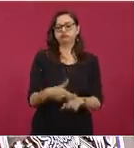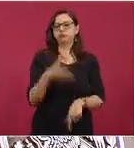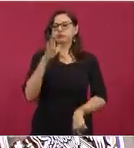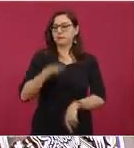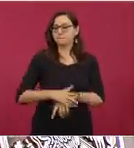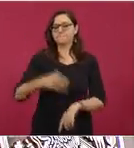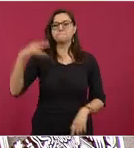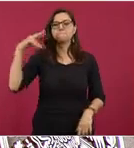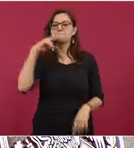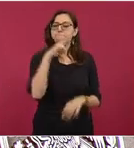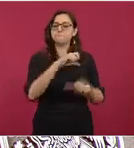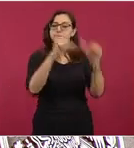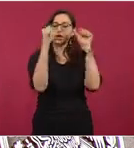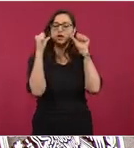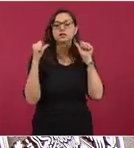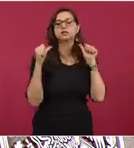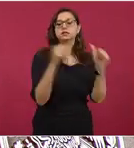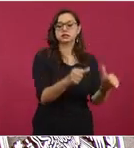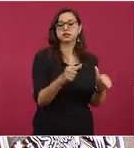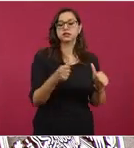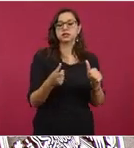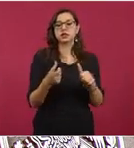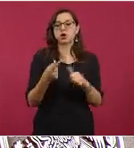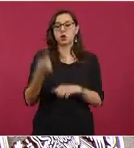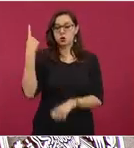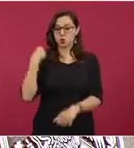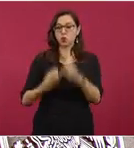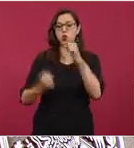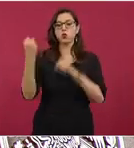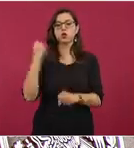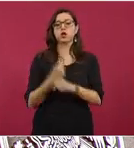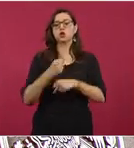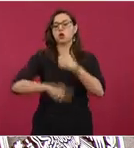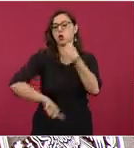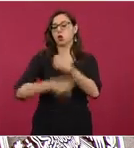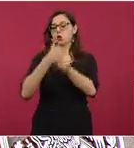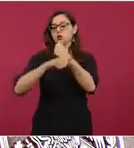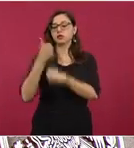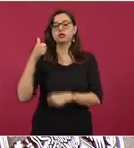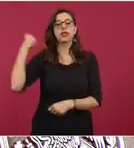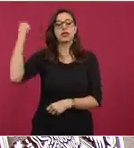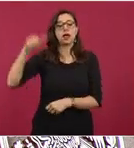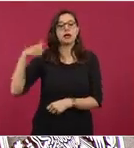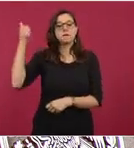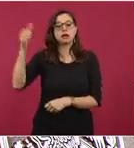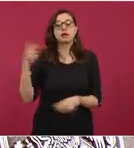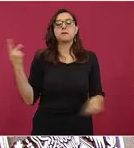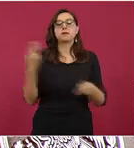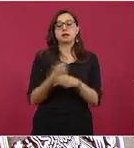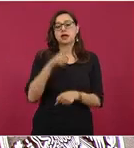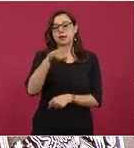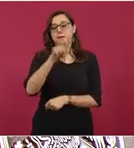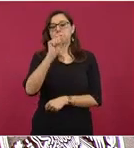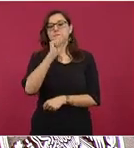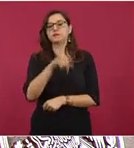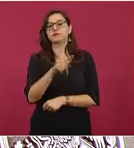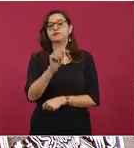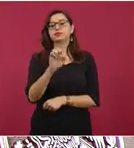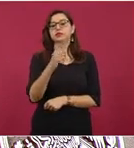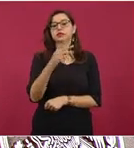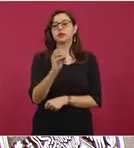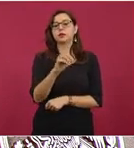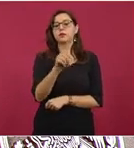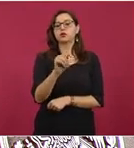mayor rapidez. El año pasado, el 11 de abril, fue cuando tuvimos el incendio en el Teposteco, se fueron